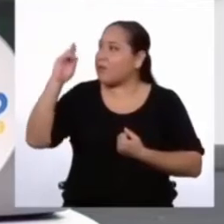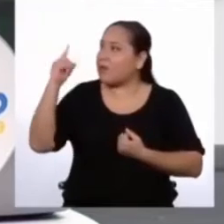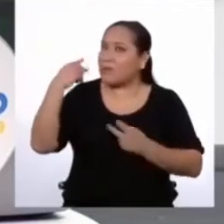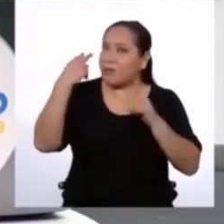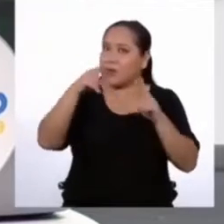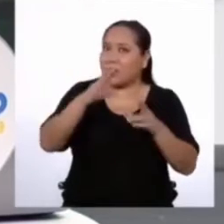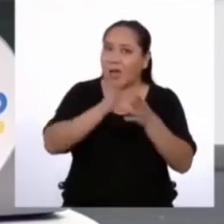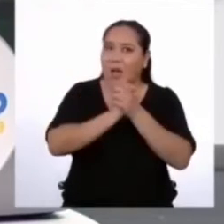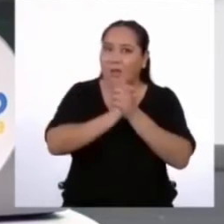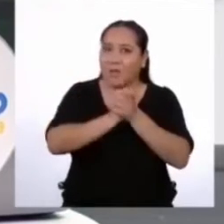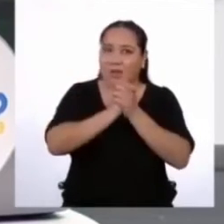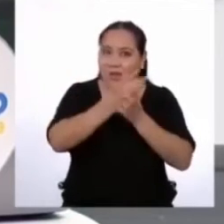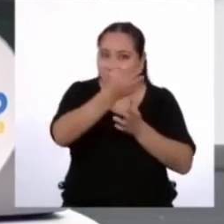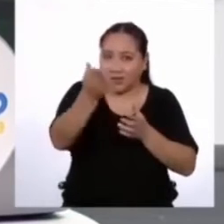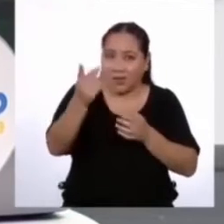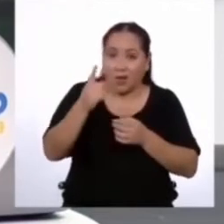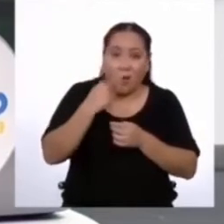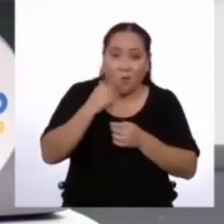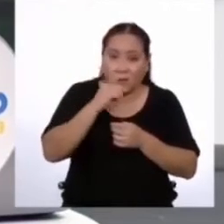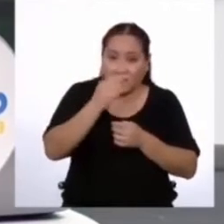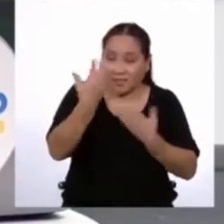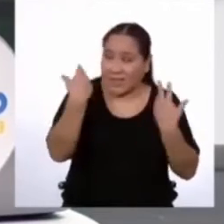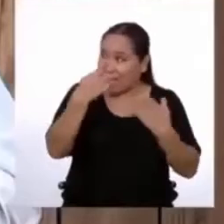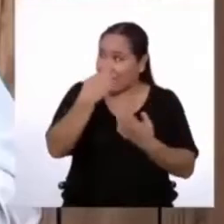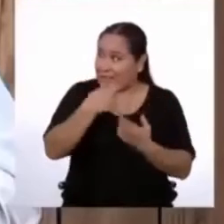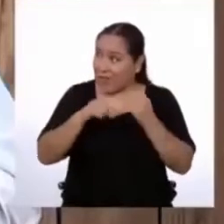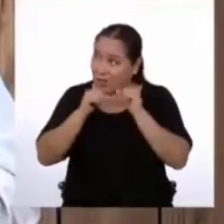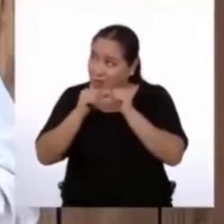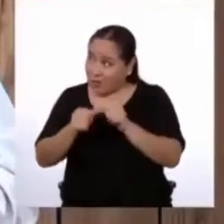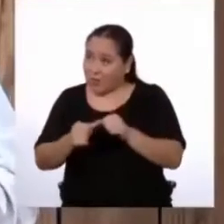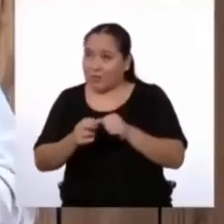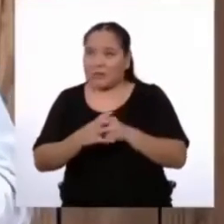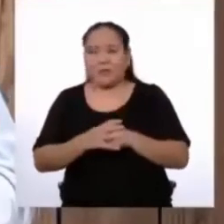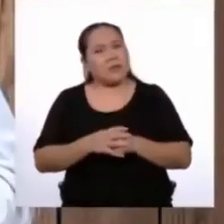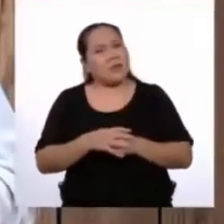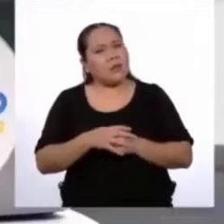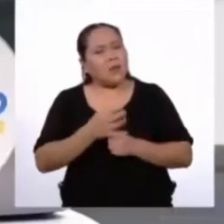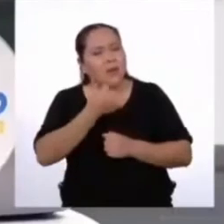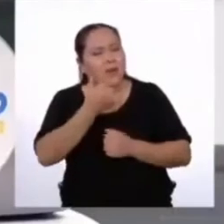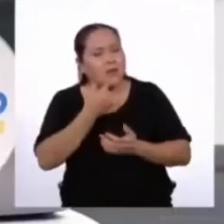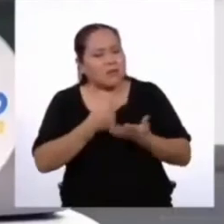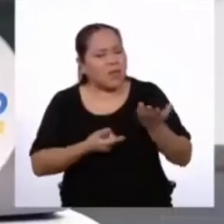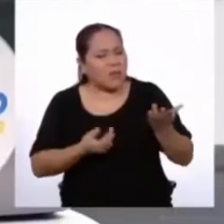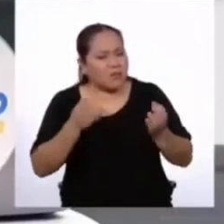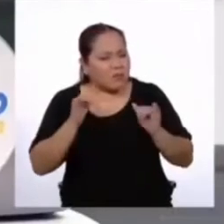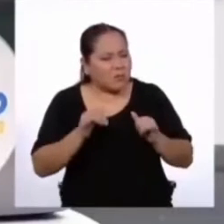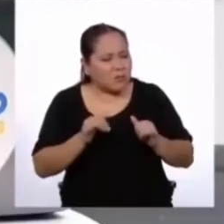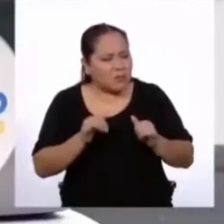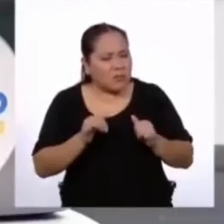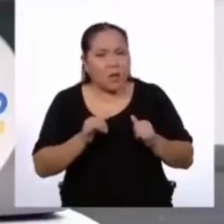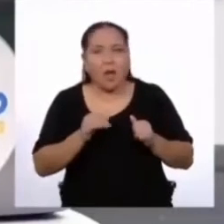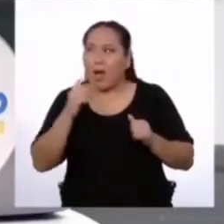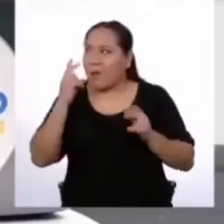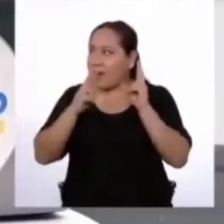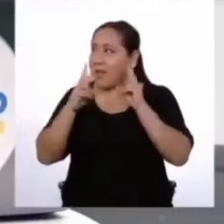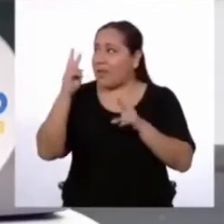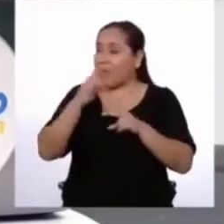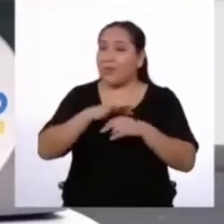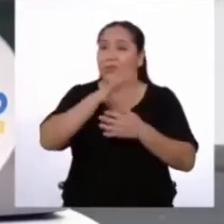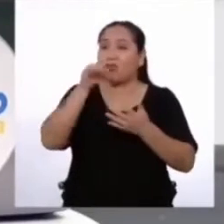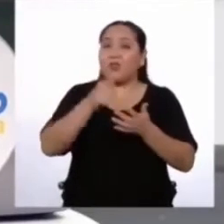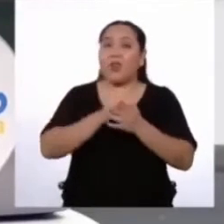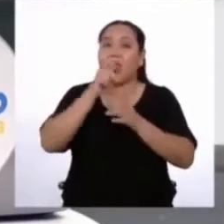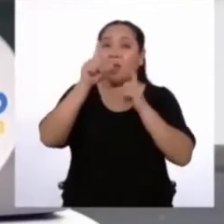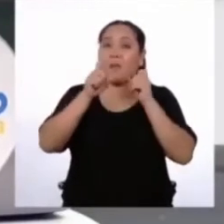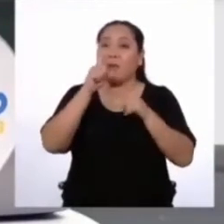¡Mire! ¡Mis amigas y amigos ya regresaron! ¿Seguimos? ¿En qué nos habíamos quedado? Justo acabábamos de ver todas las preguntas